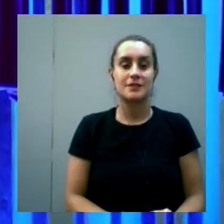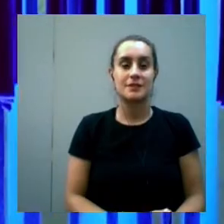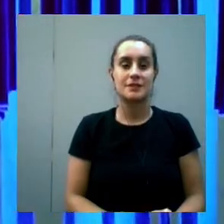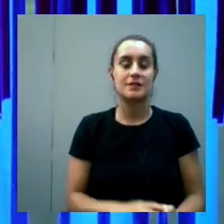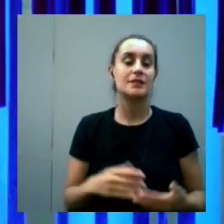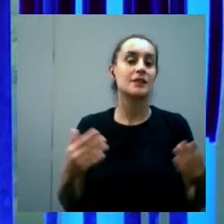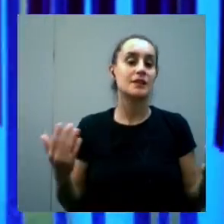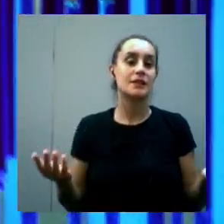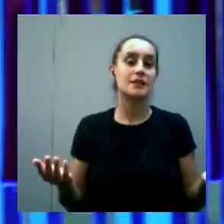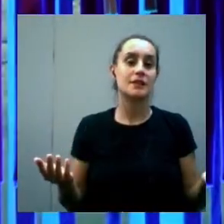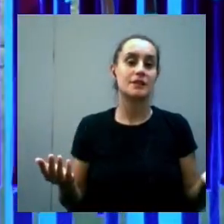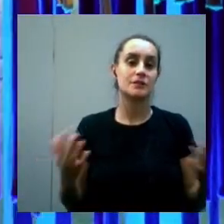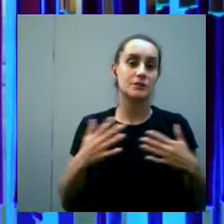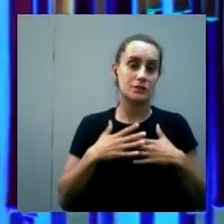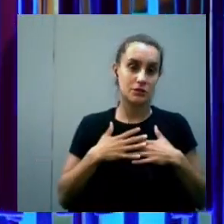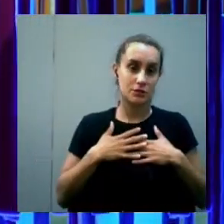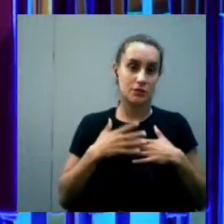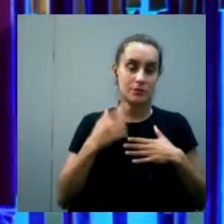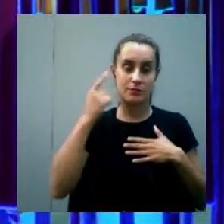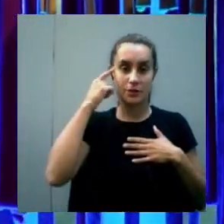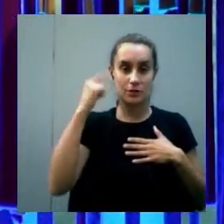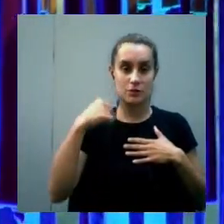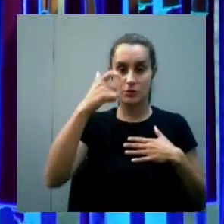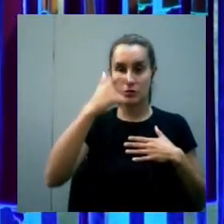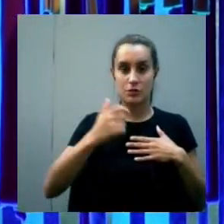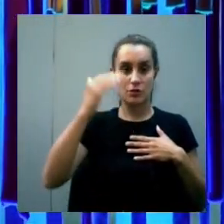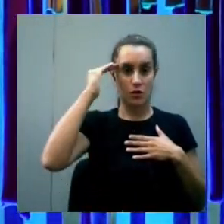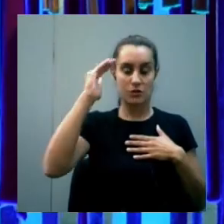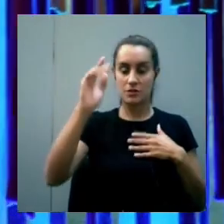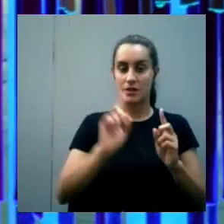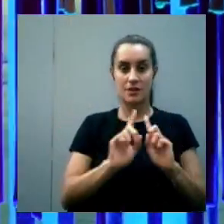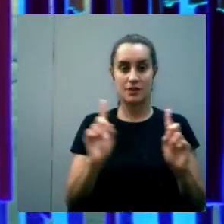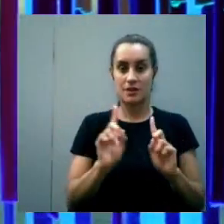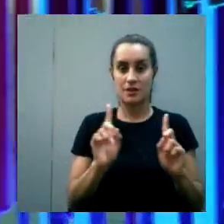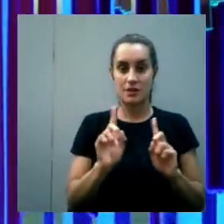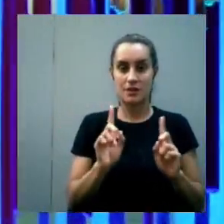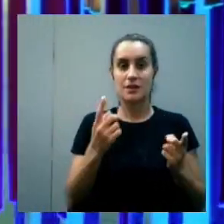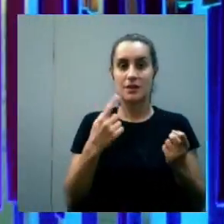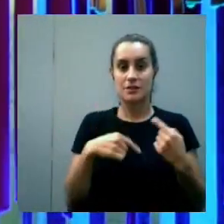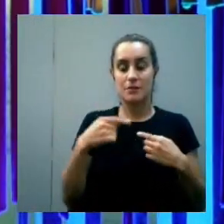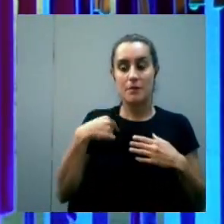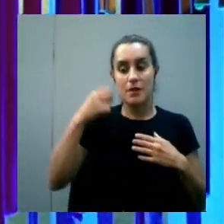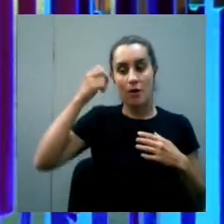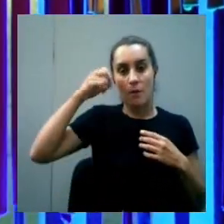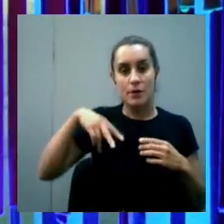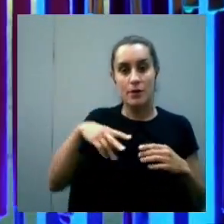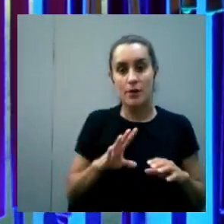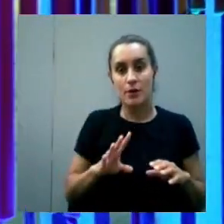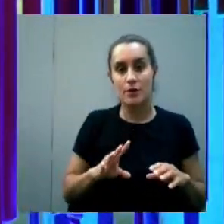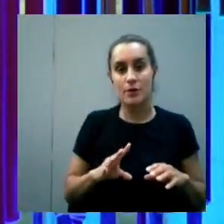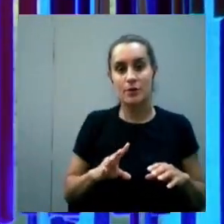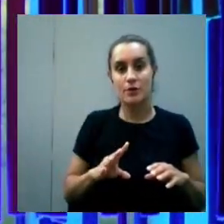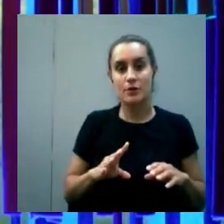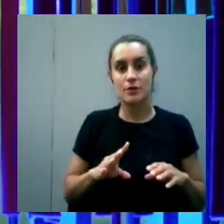yo particularmente además aclaro que no soy docente con lo cual opino desde ya sí